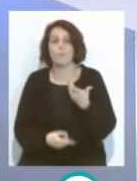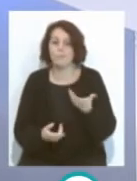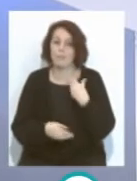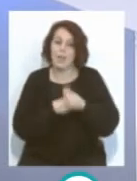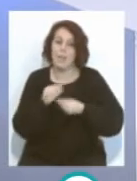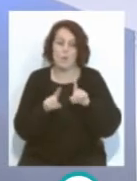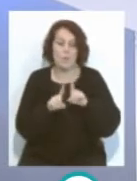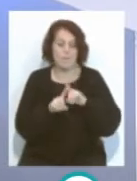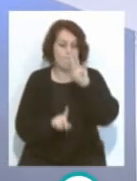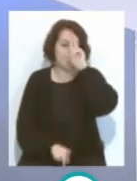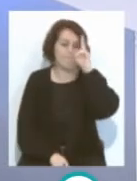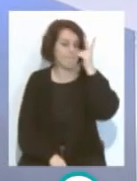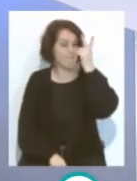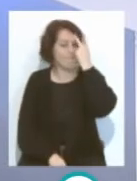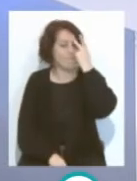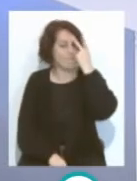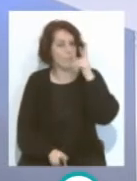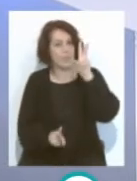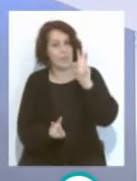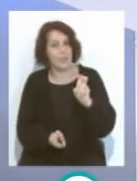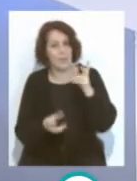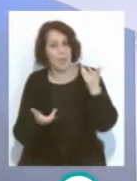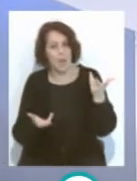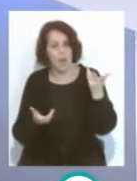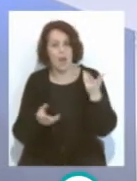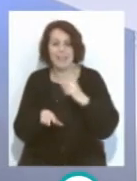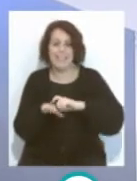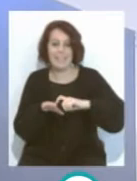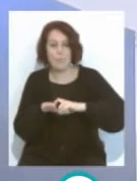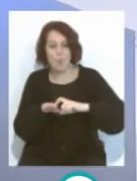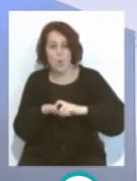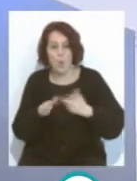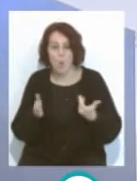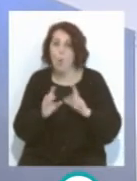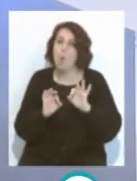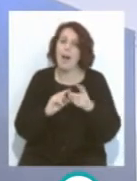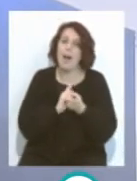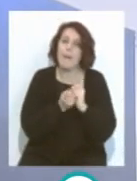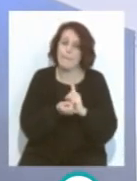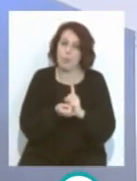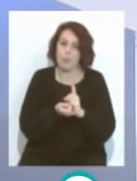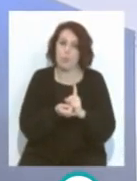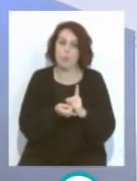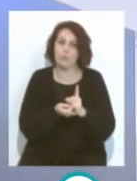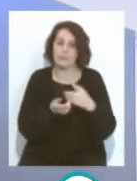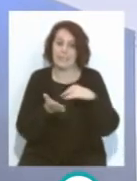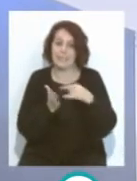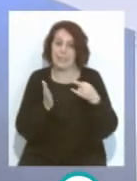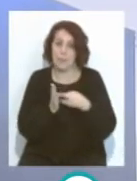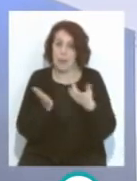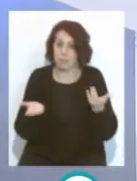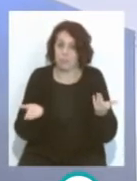pueda replantear, Álvaro Cervera, en un tipo de, un cambio en el sistema,